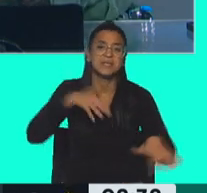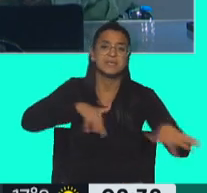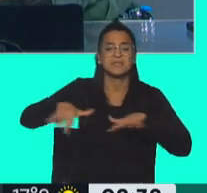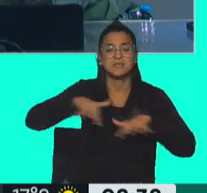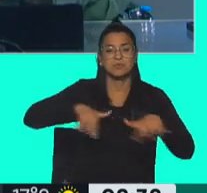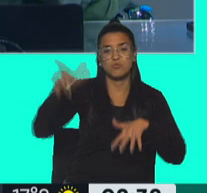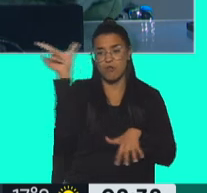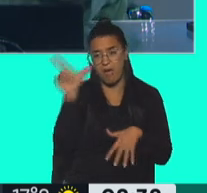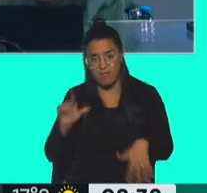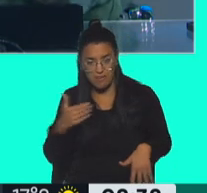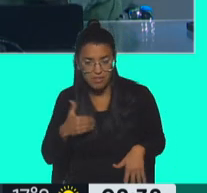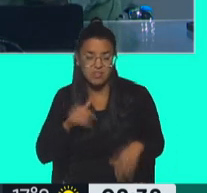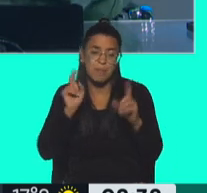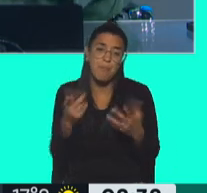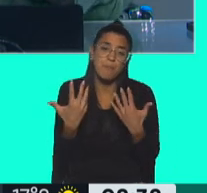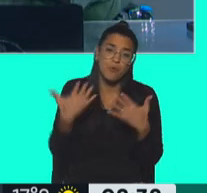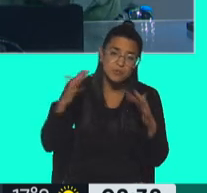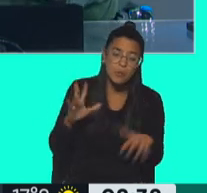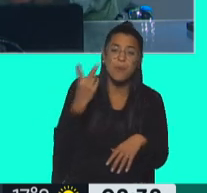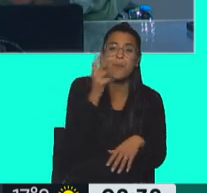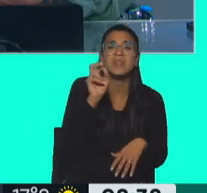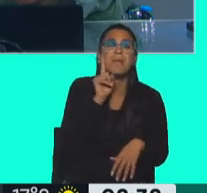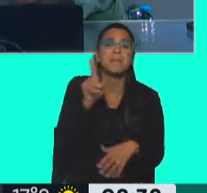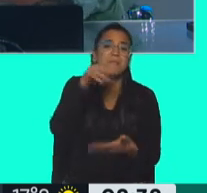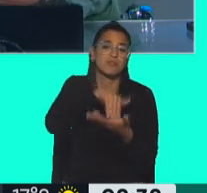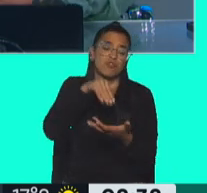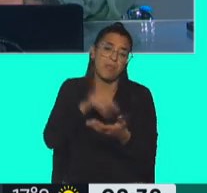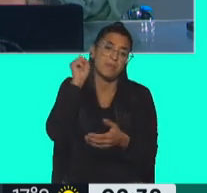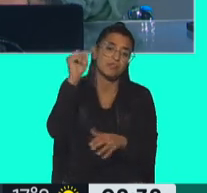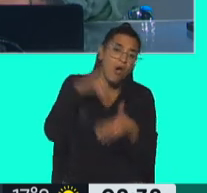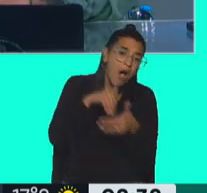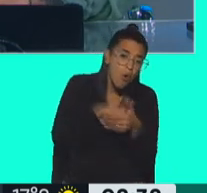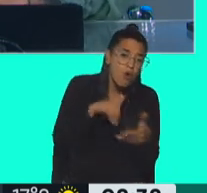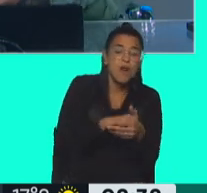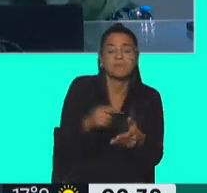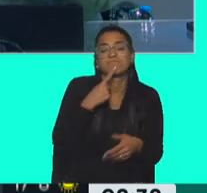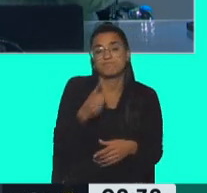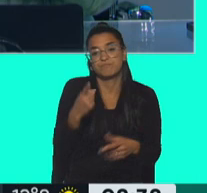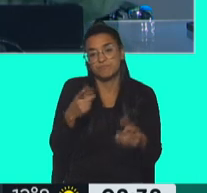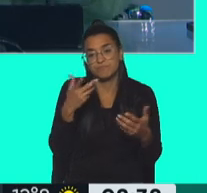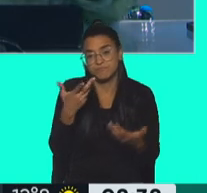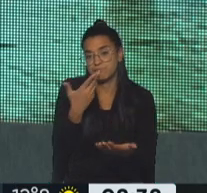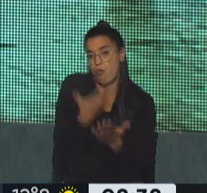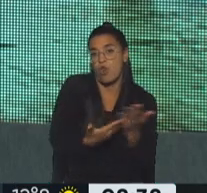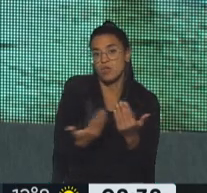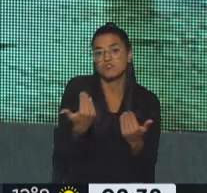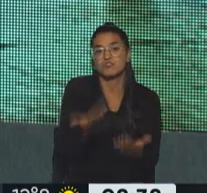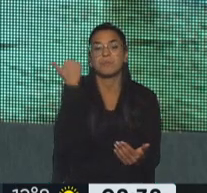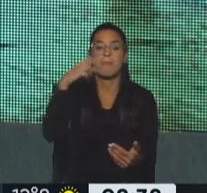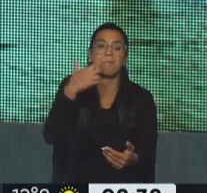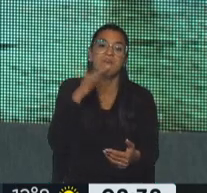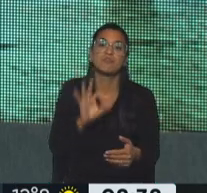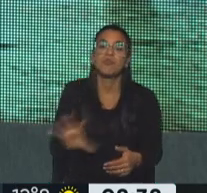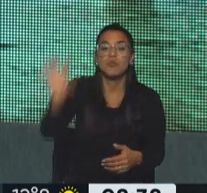atraviesa la República Argentina y la posibilidad de ahorrar 20.000 millones de pesos es uno de los argumentos más sólidos. por eso fueron eliminadas las PASO en varias